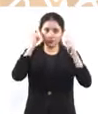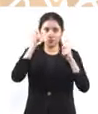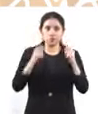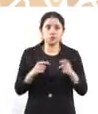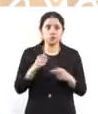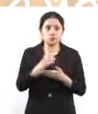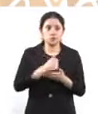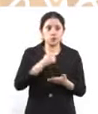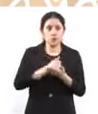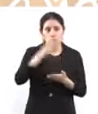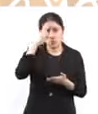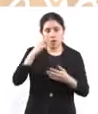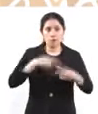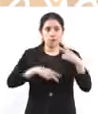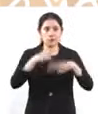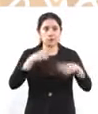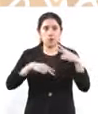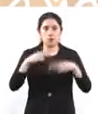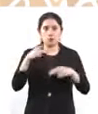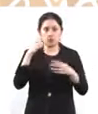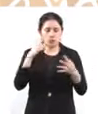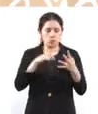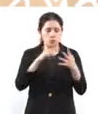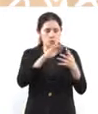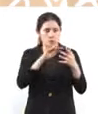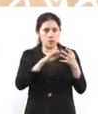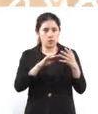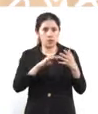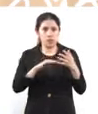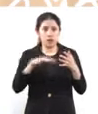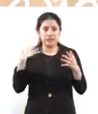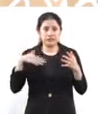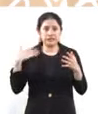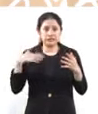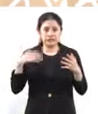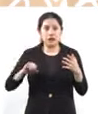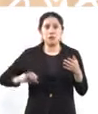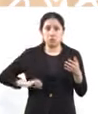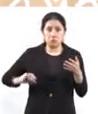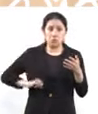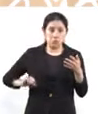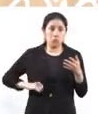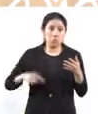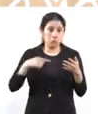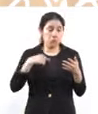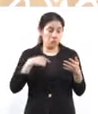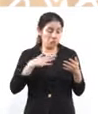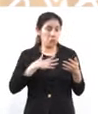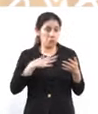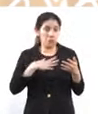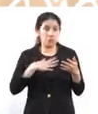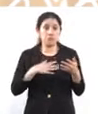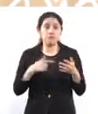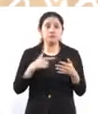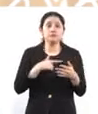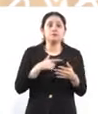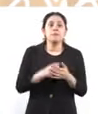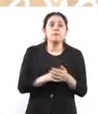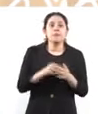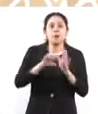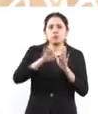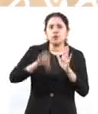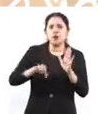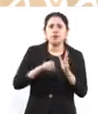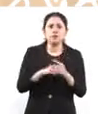cartelera porque hay rubros que les va a corresponder a ellos. Por ejemplo, un rubro muy importante para el